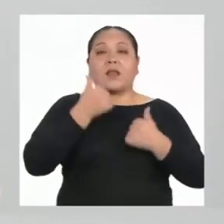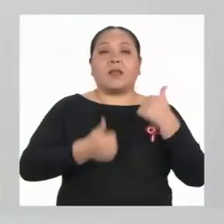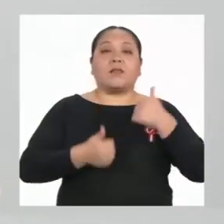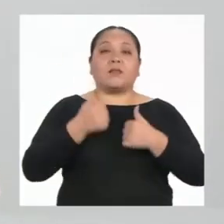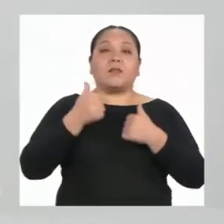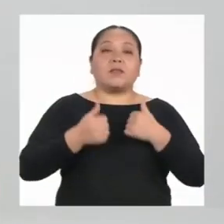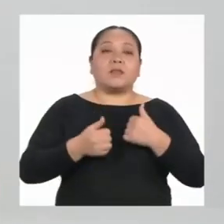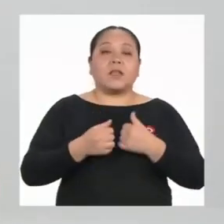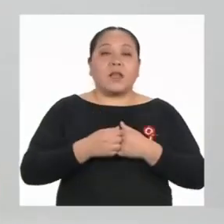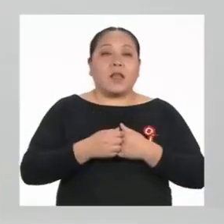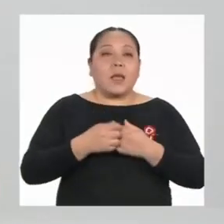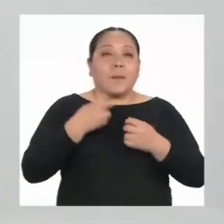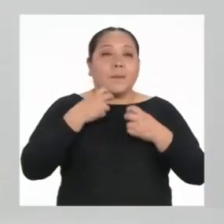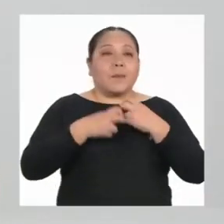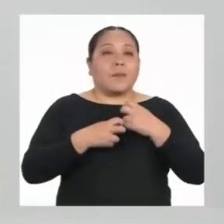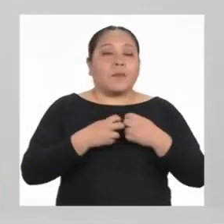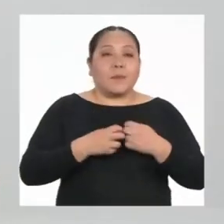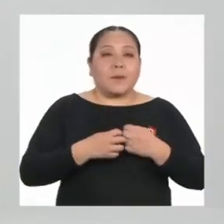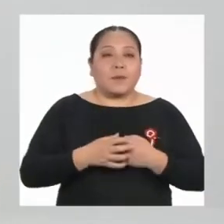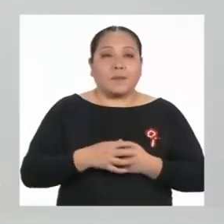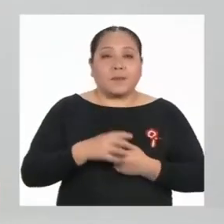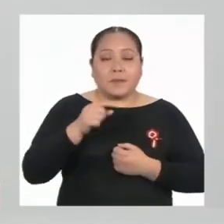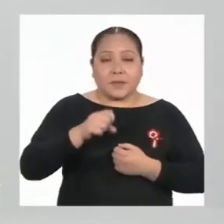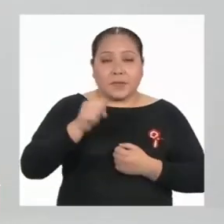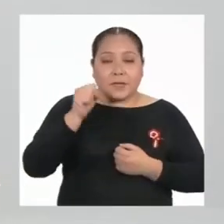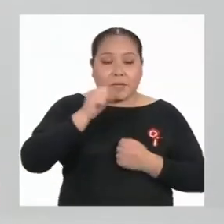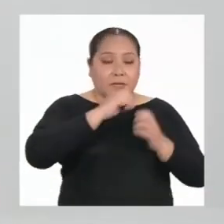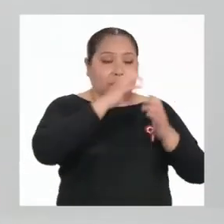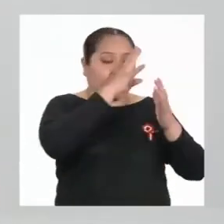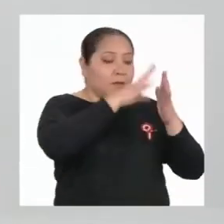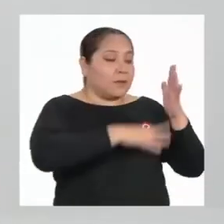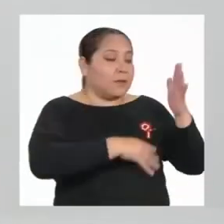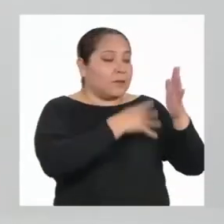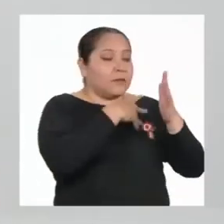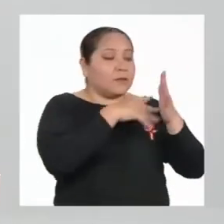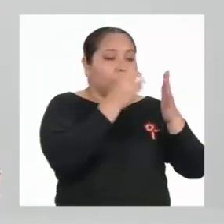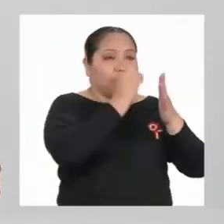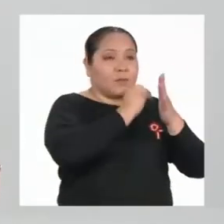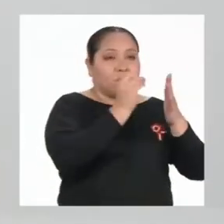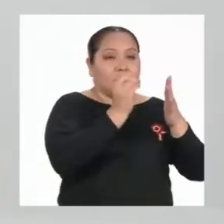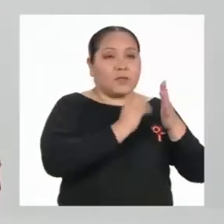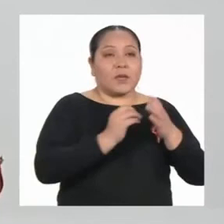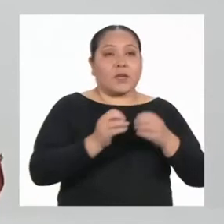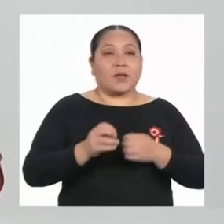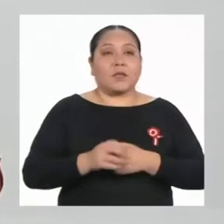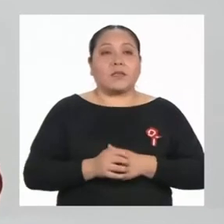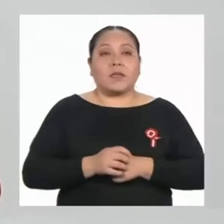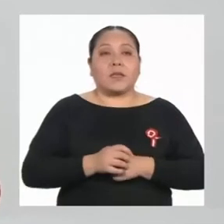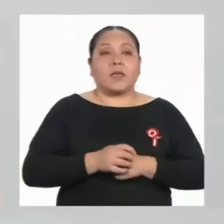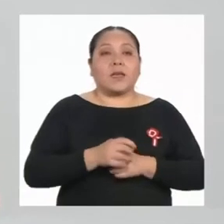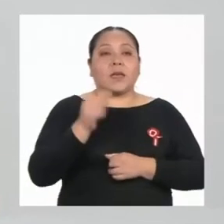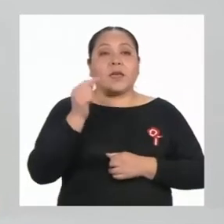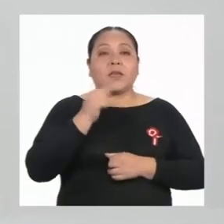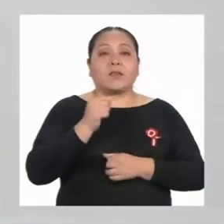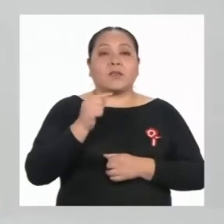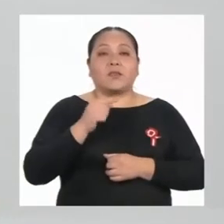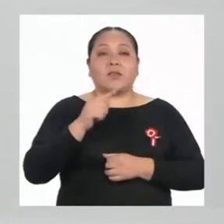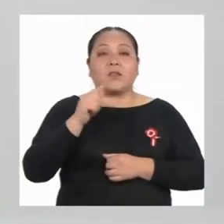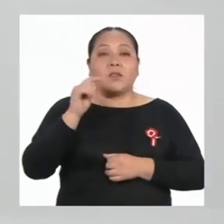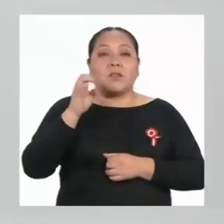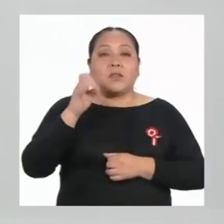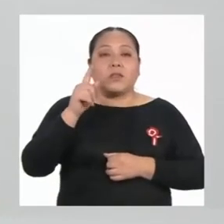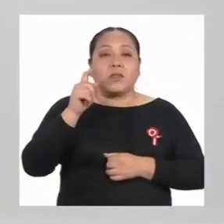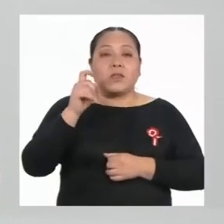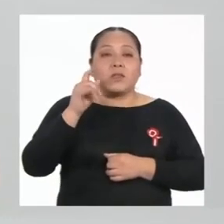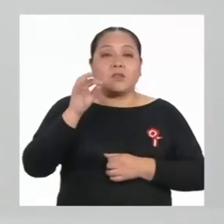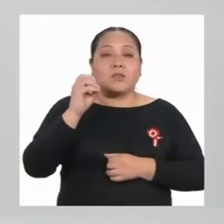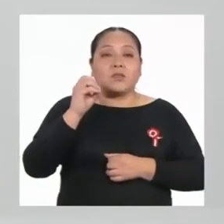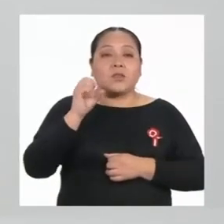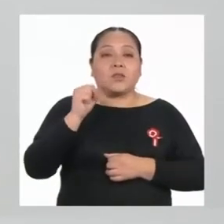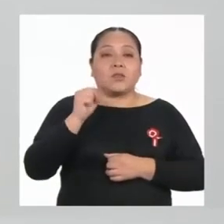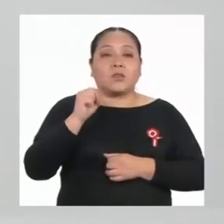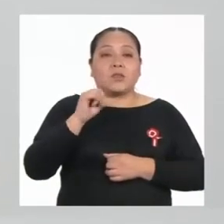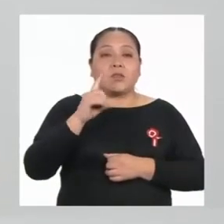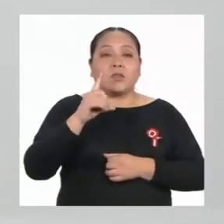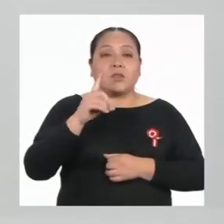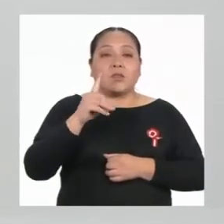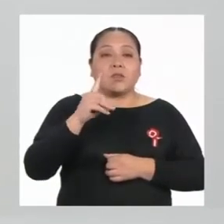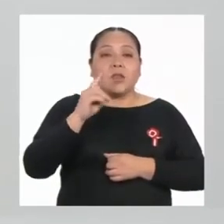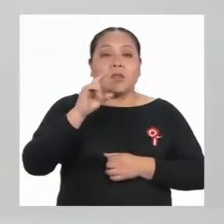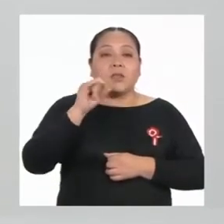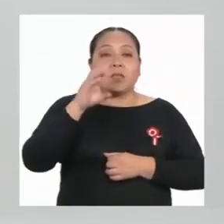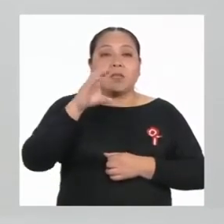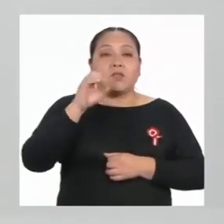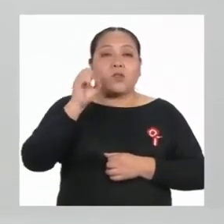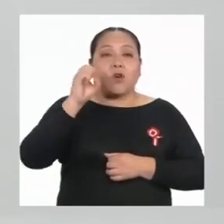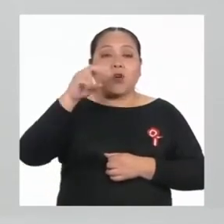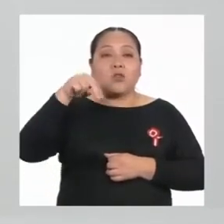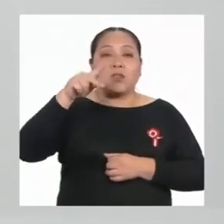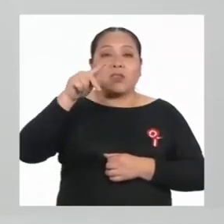la tabla de porcentajes y los gráficos estadísticos son textos discontinuos. ¿Hay algo que te llamó